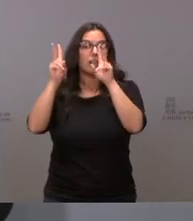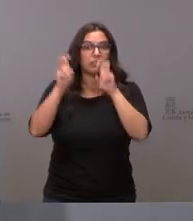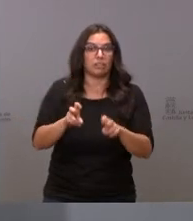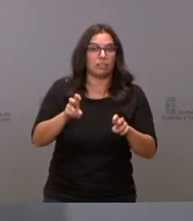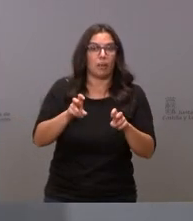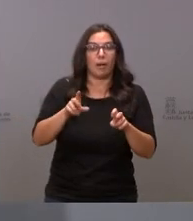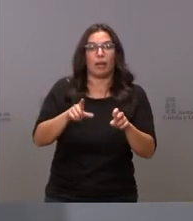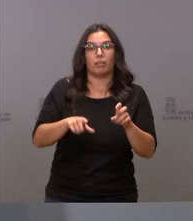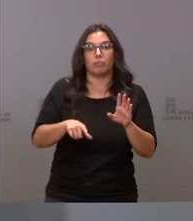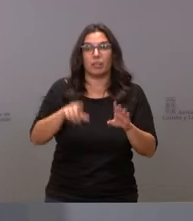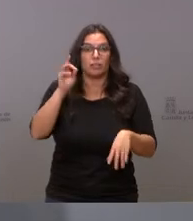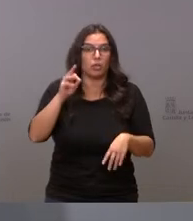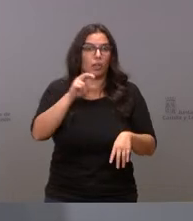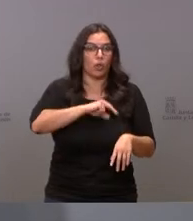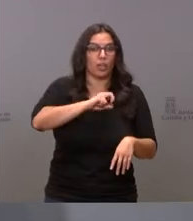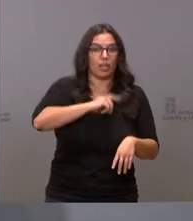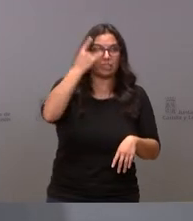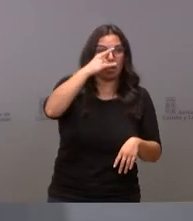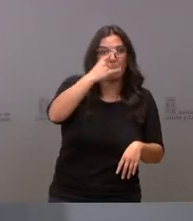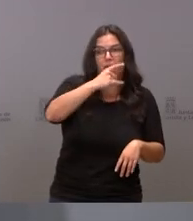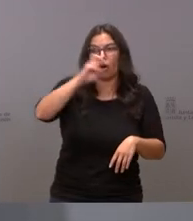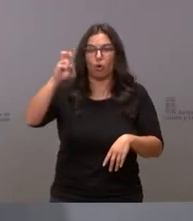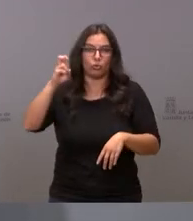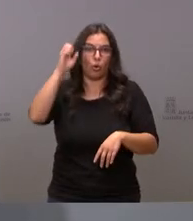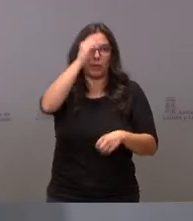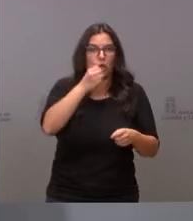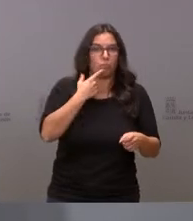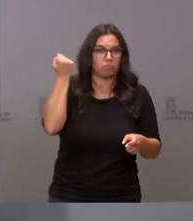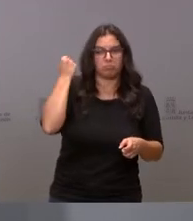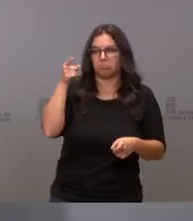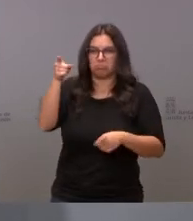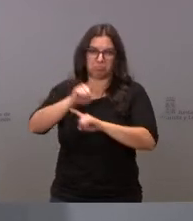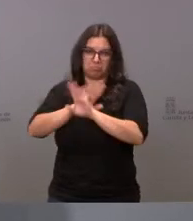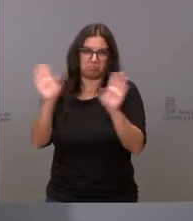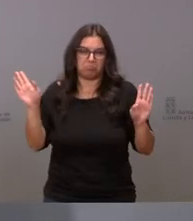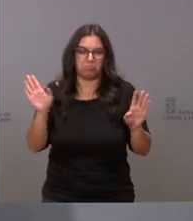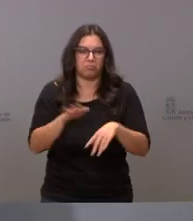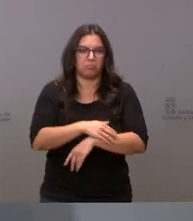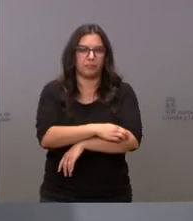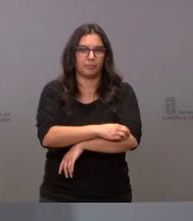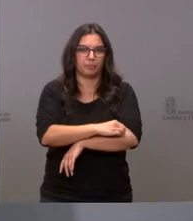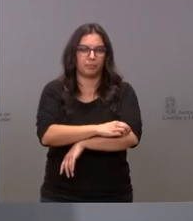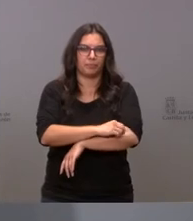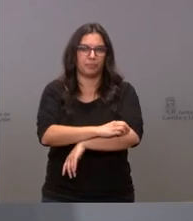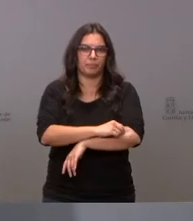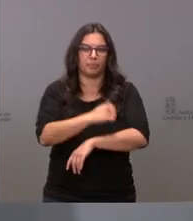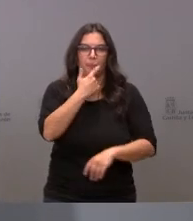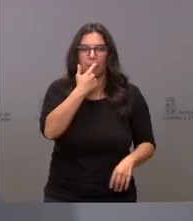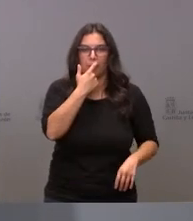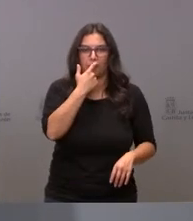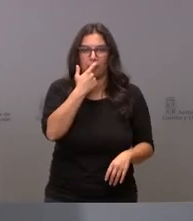de Salamanca sean de mi partido sean del partido que sea tampoco lo voy a hacer en esta ocasión sobre